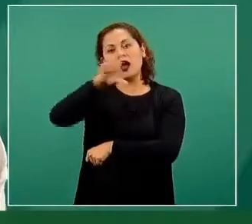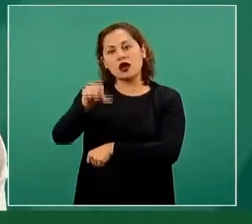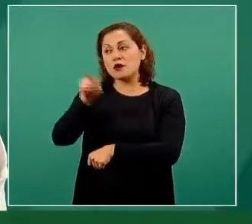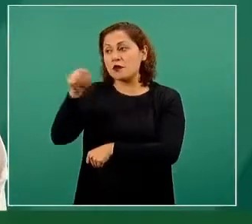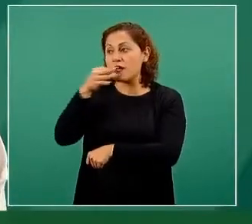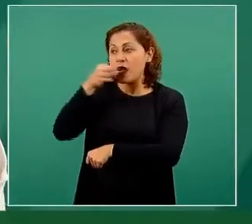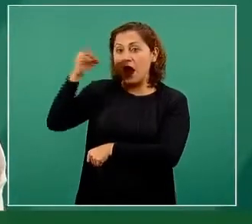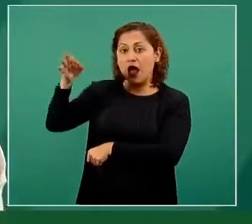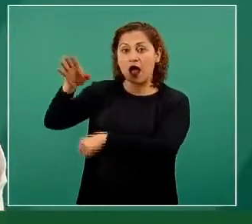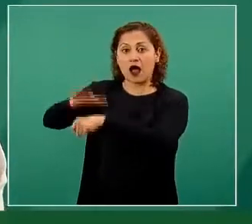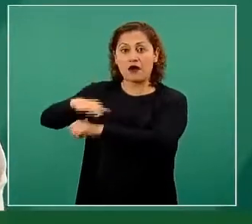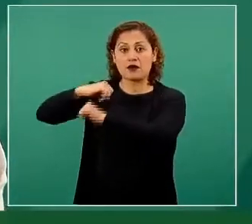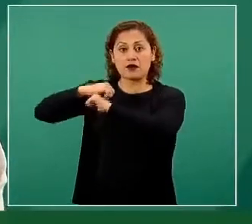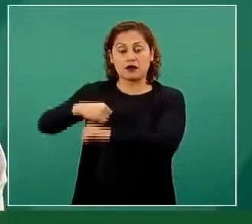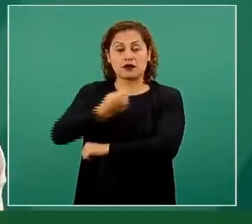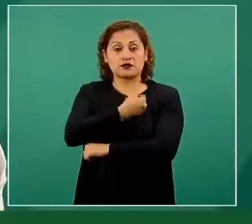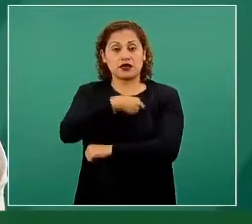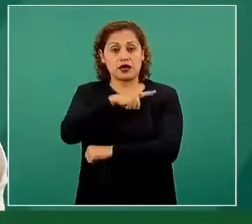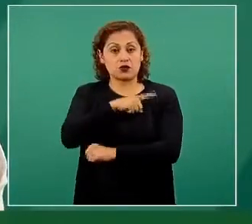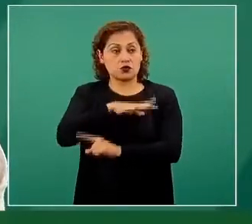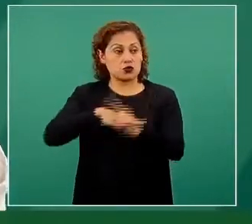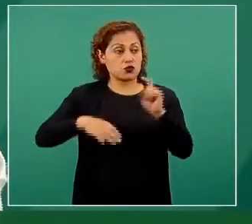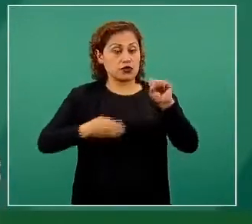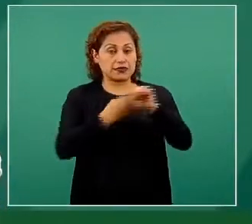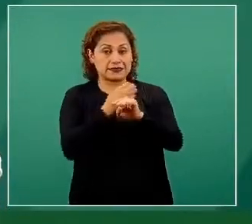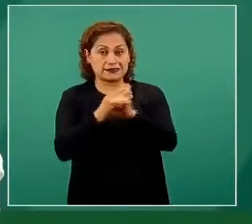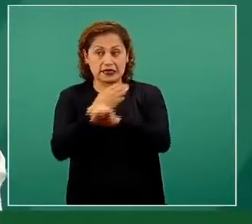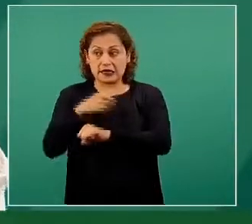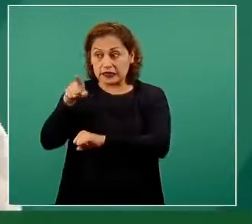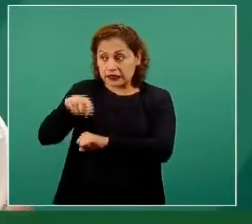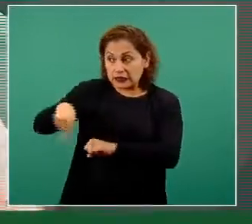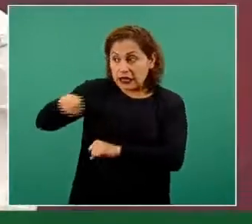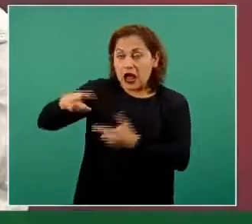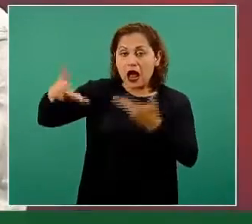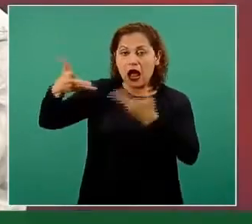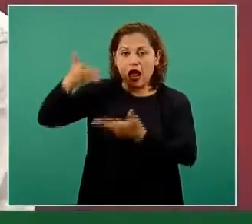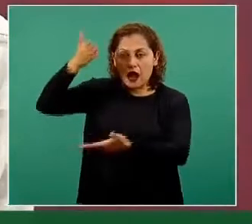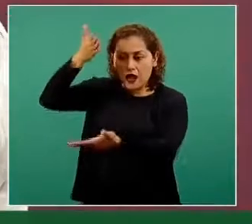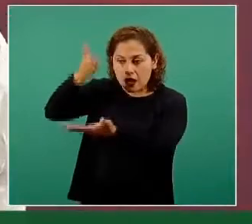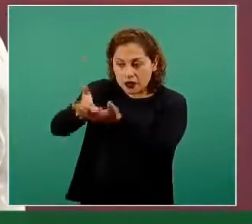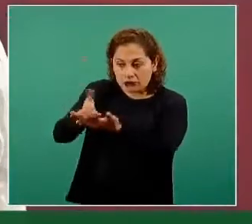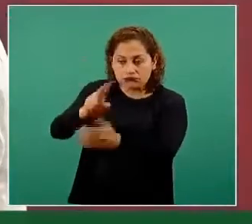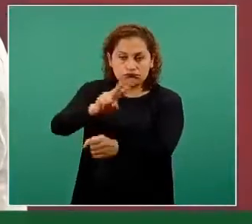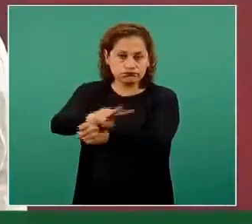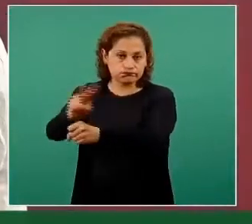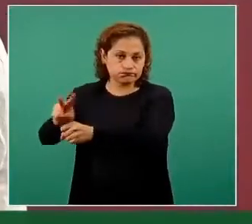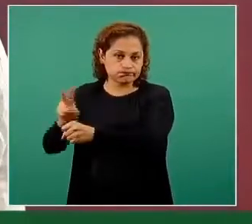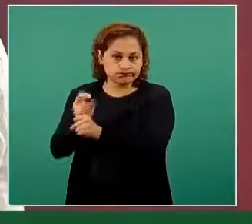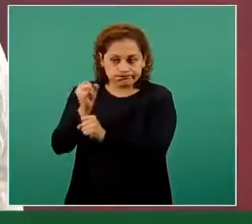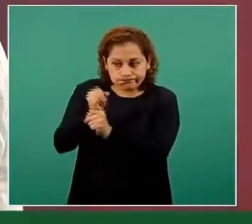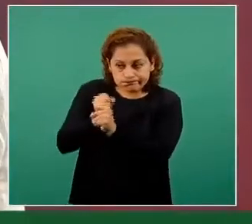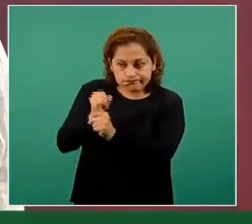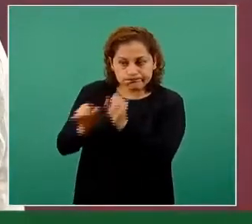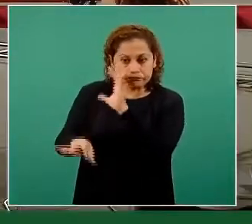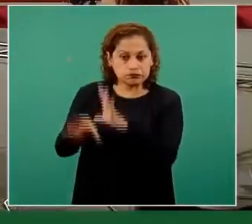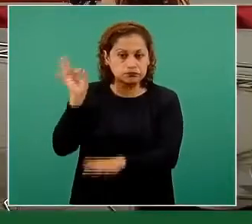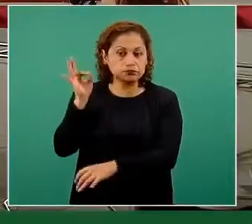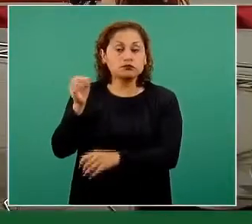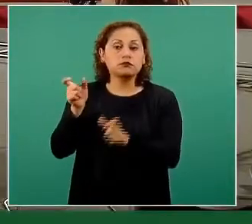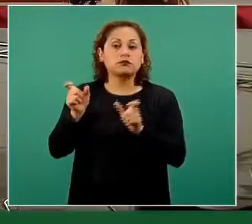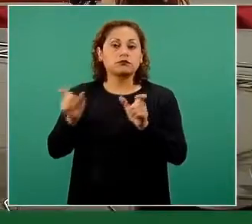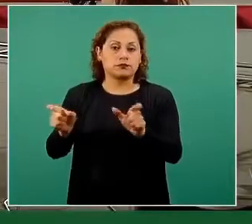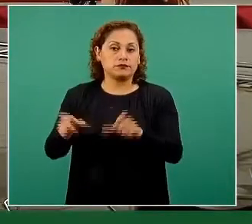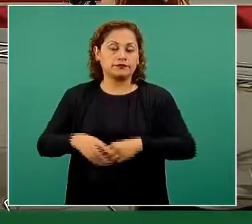el equipo de epidemiología, el equipo de control de infecciones, haga su buen trabajo y se manejen los brotes.